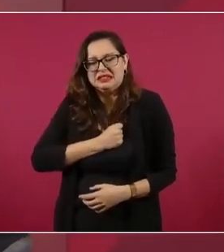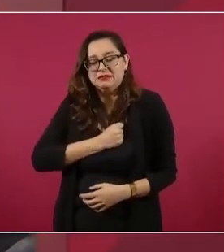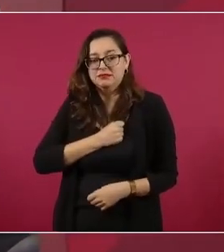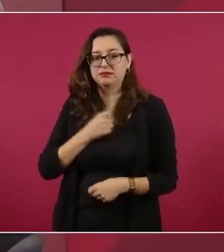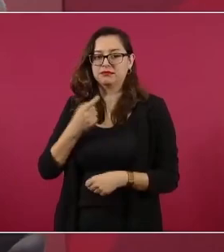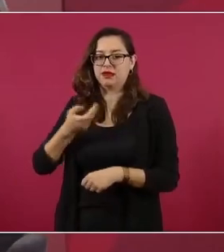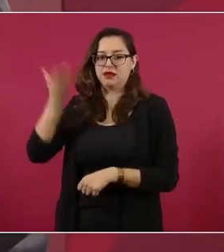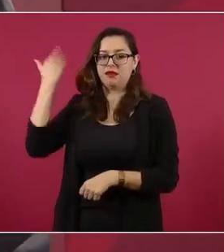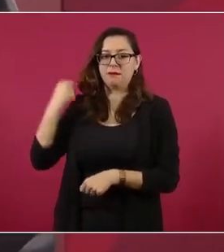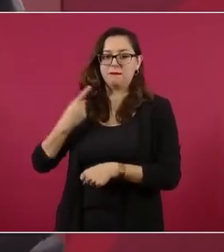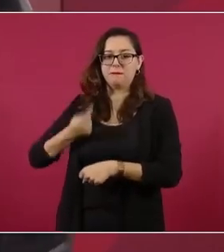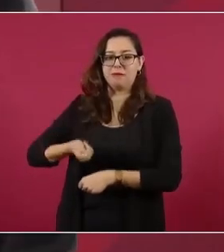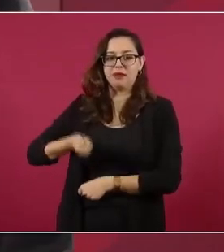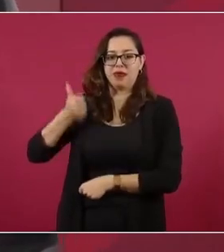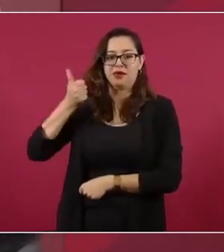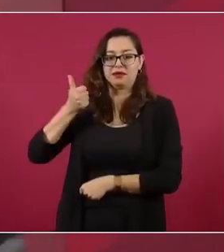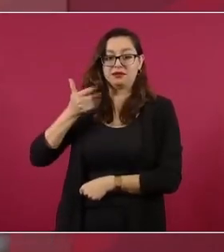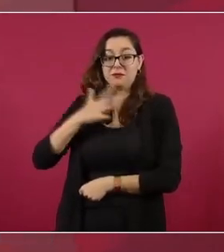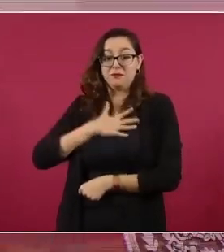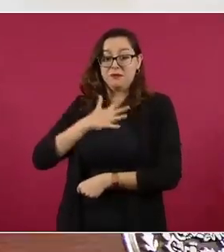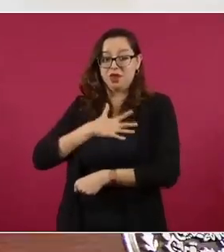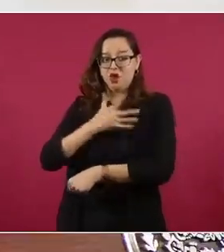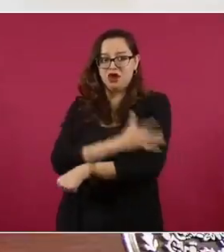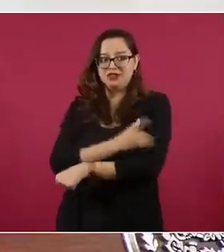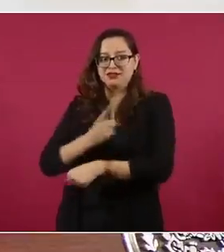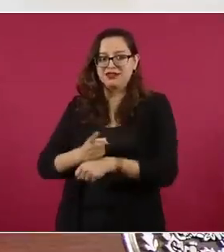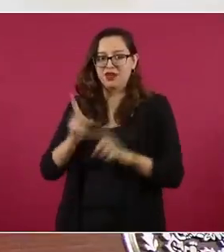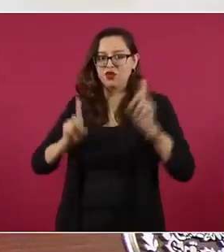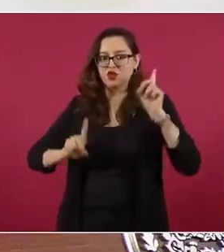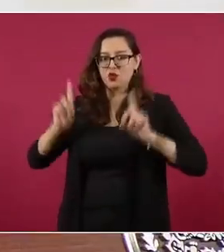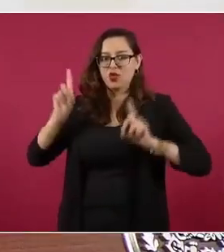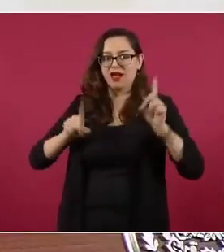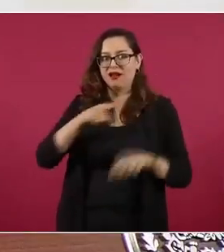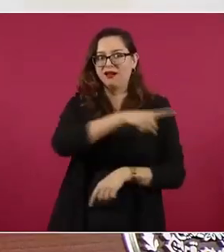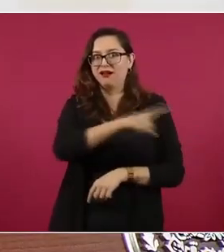Porque estaba en juego mi honestidad.